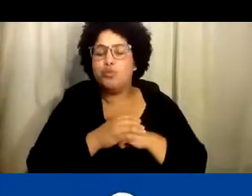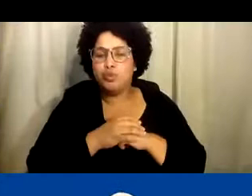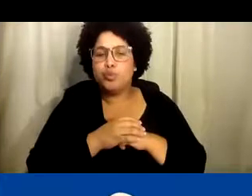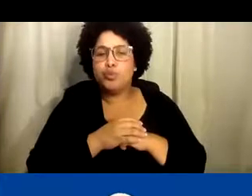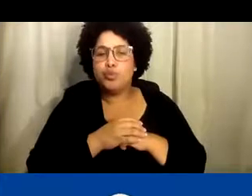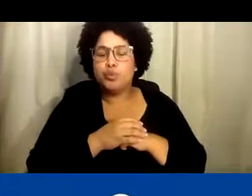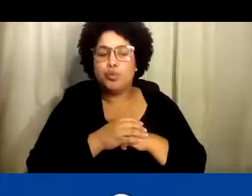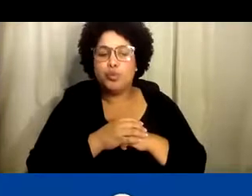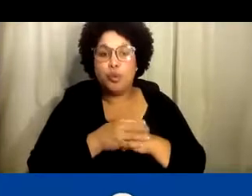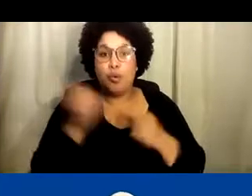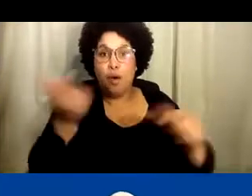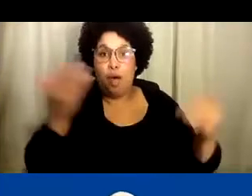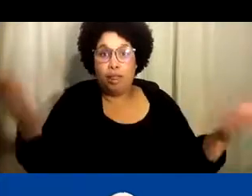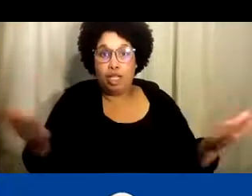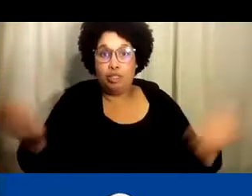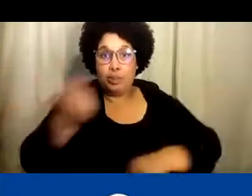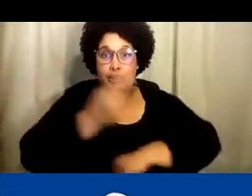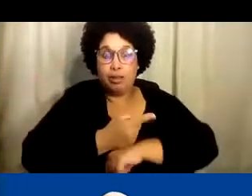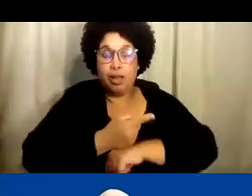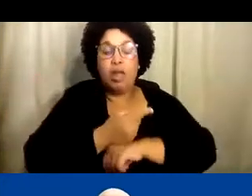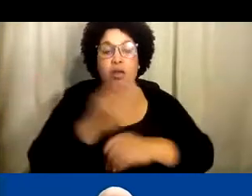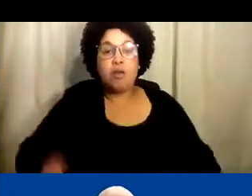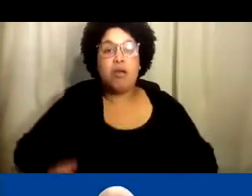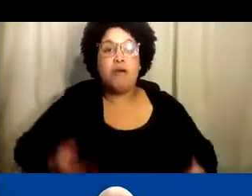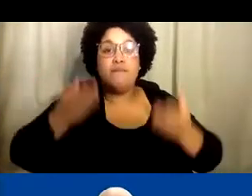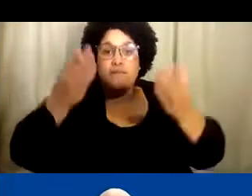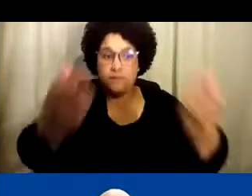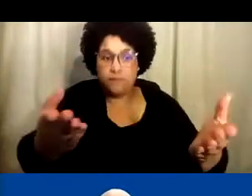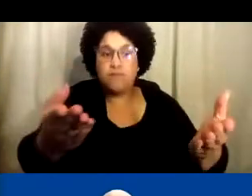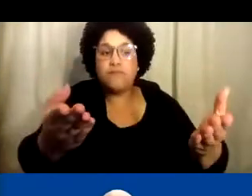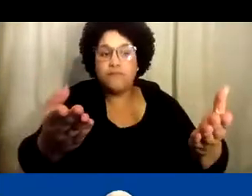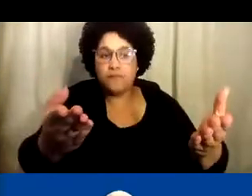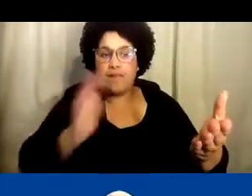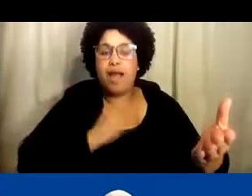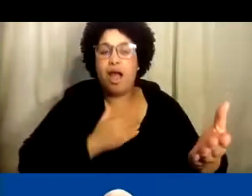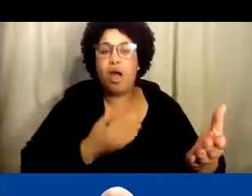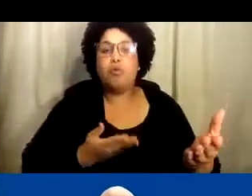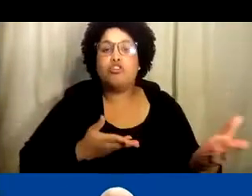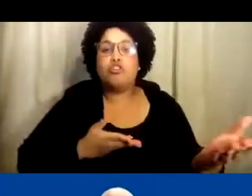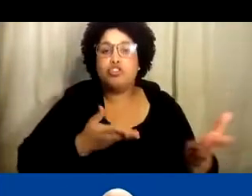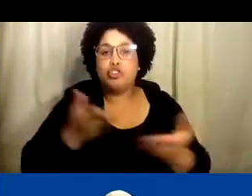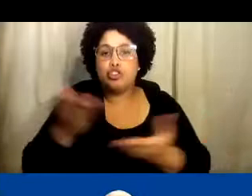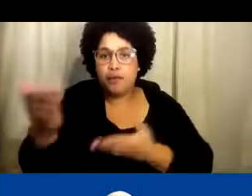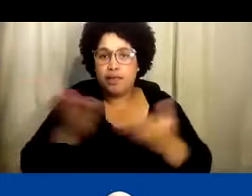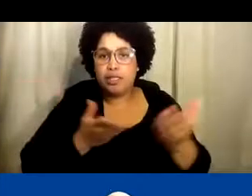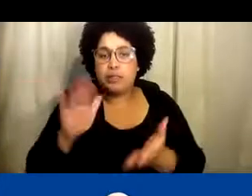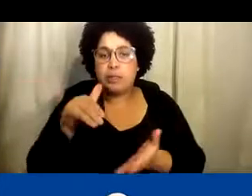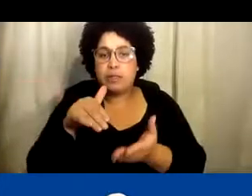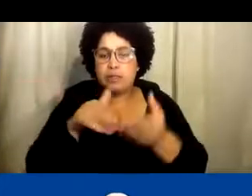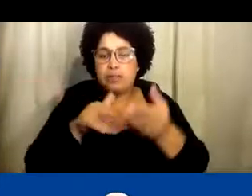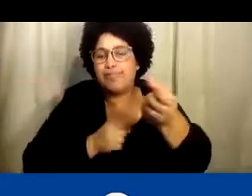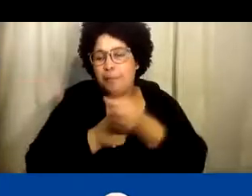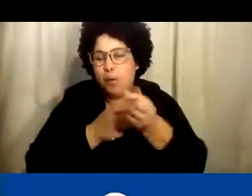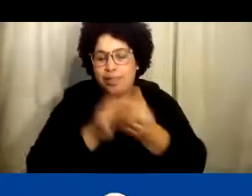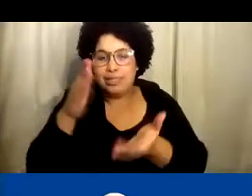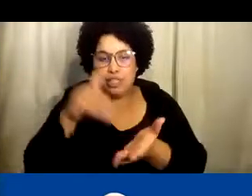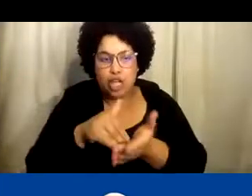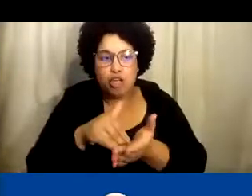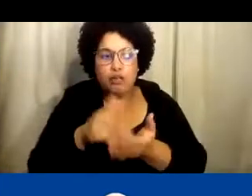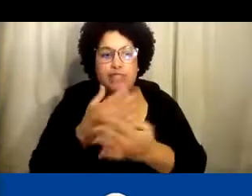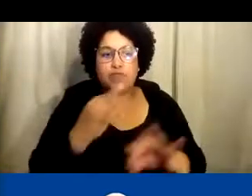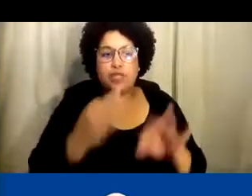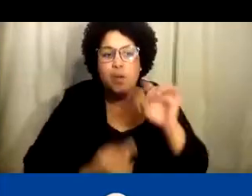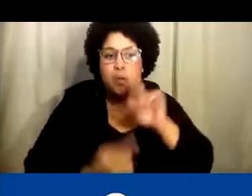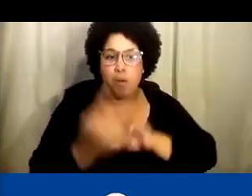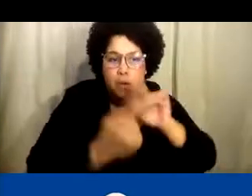Y solamente quería recordarle a todos el día de hoy que sí ofrecemos por medio de esta iniciativa Disability Thrive nuestro servicio o nuestro centro